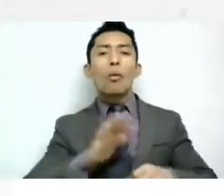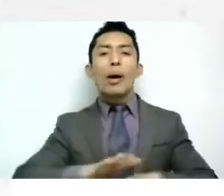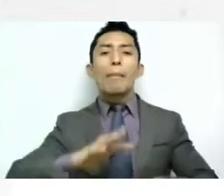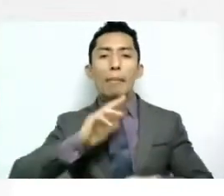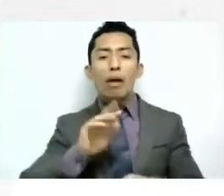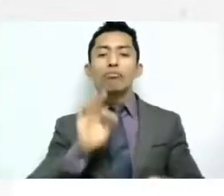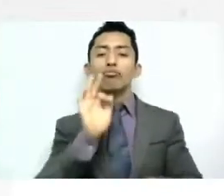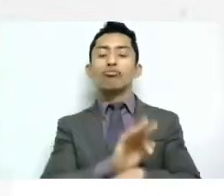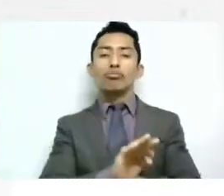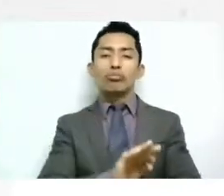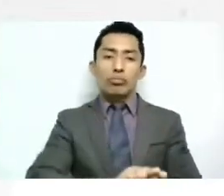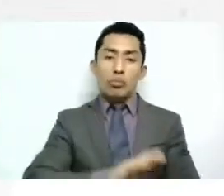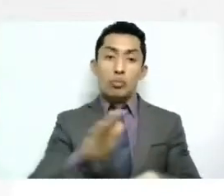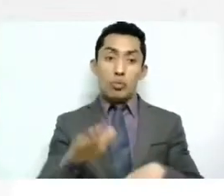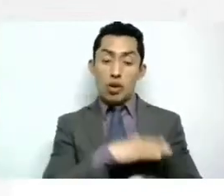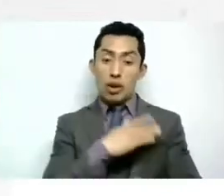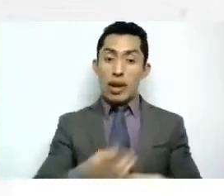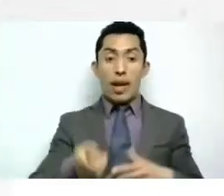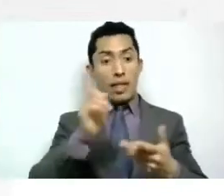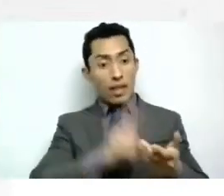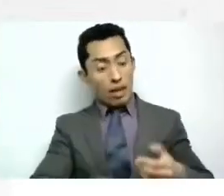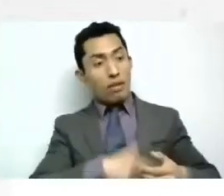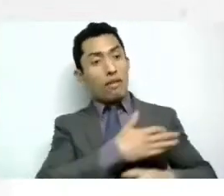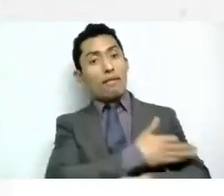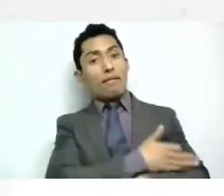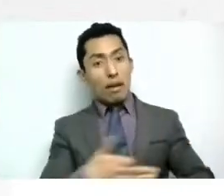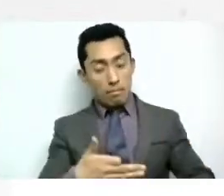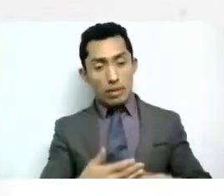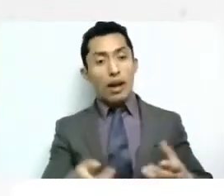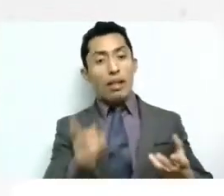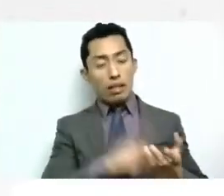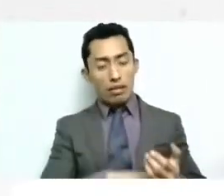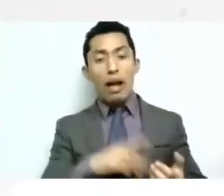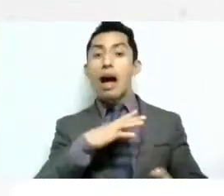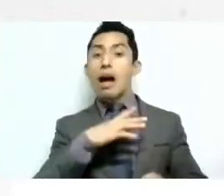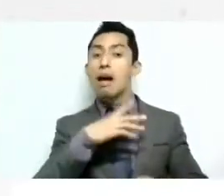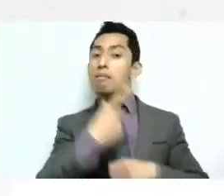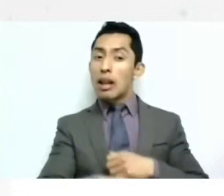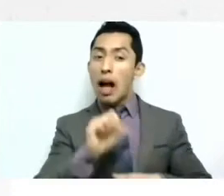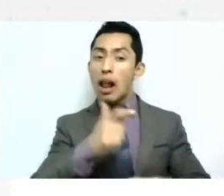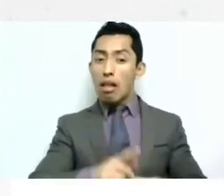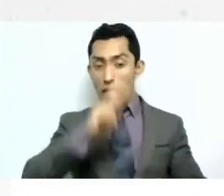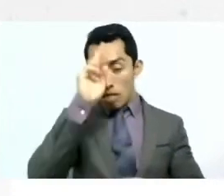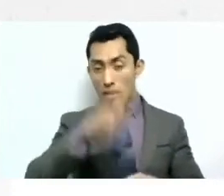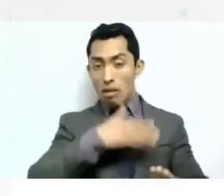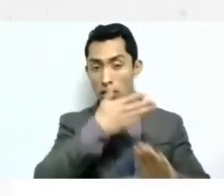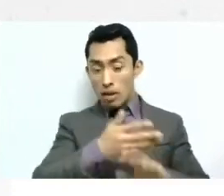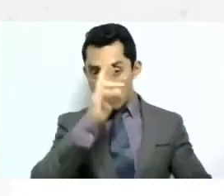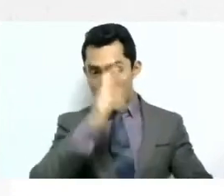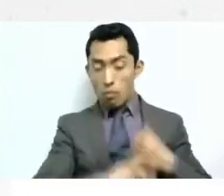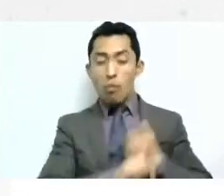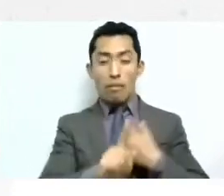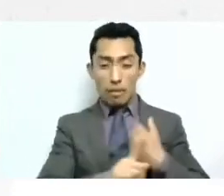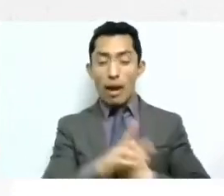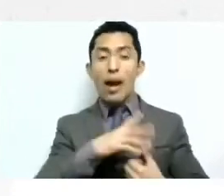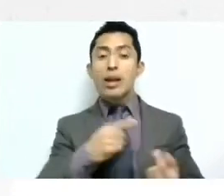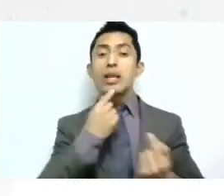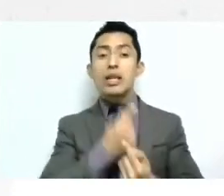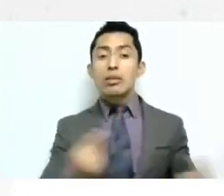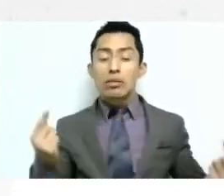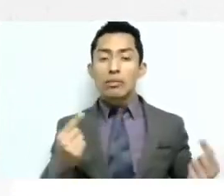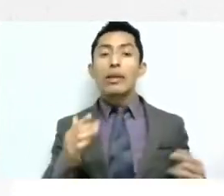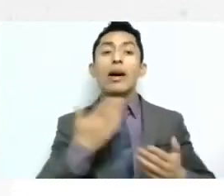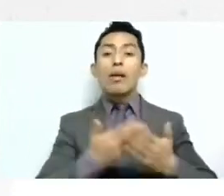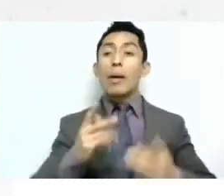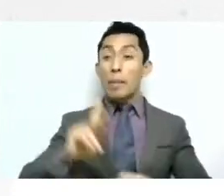si dentro de las familias existe este riesgo de violencia hacia los menores ahora cuando están al